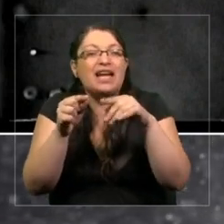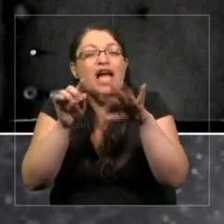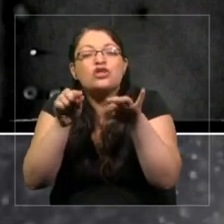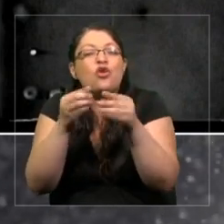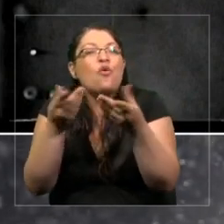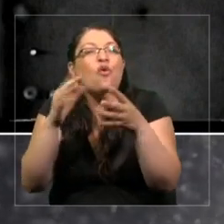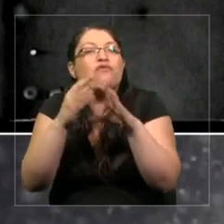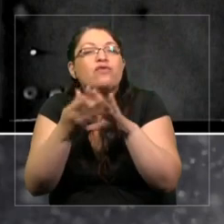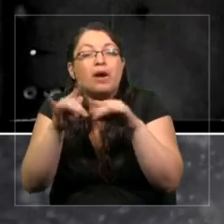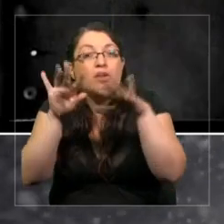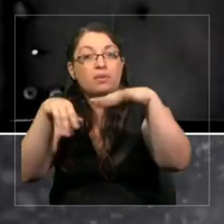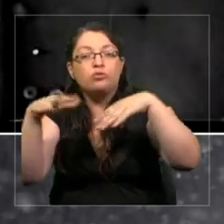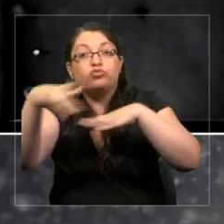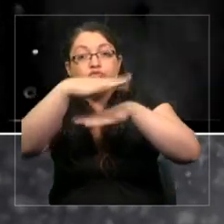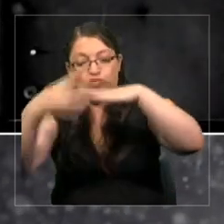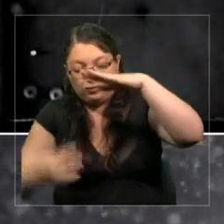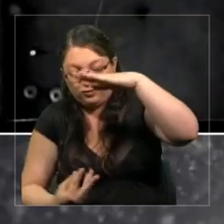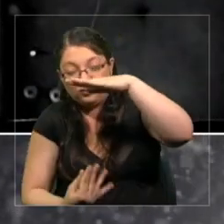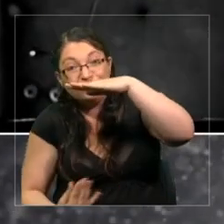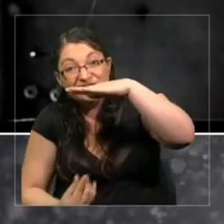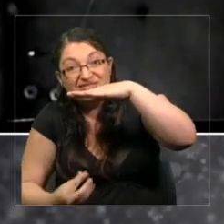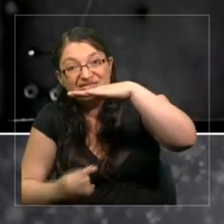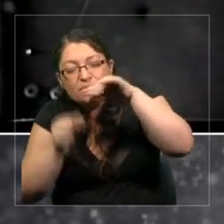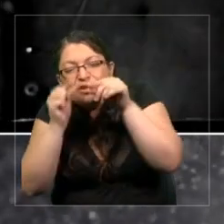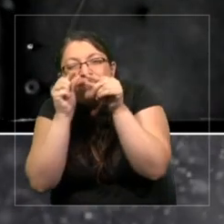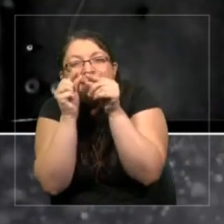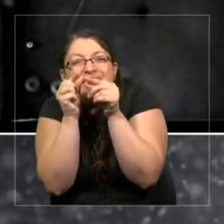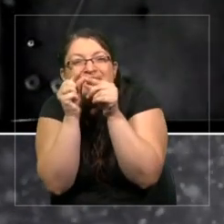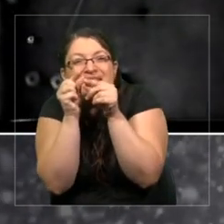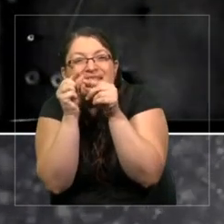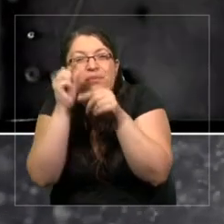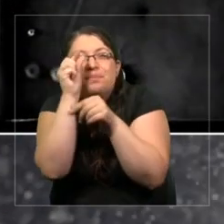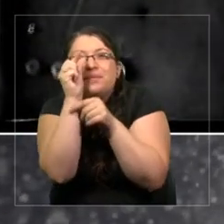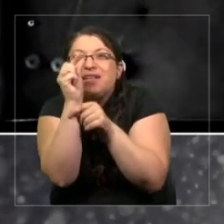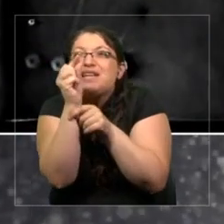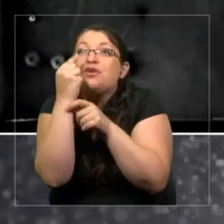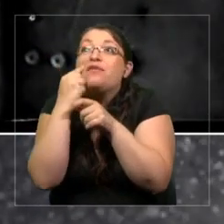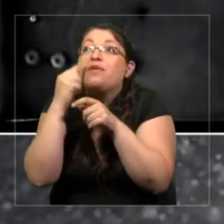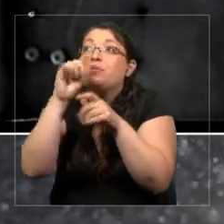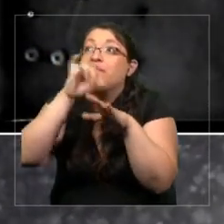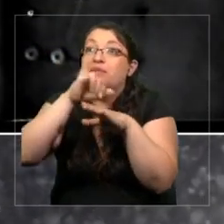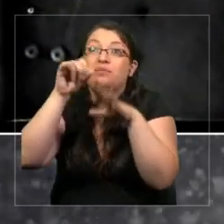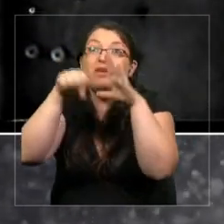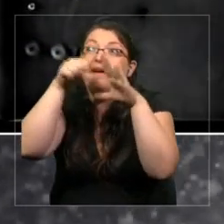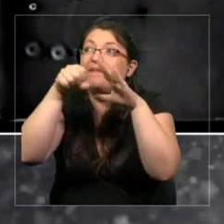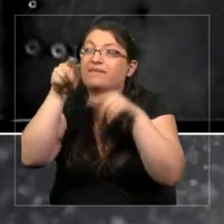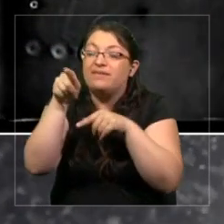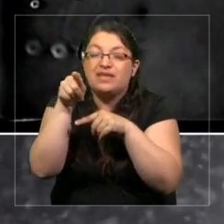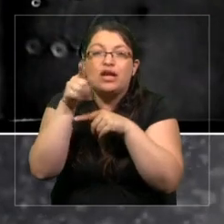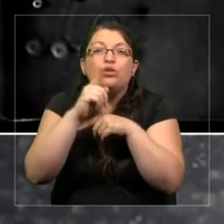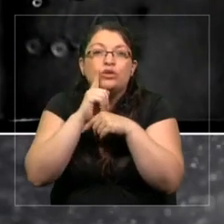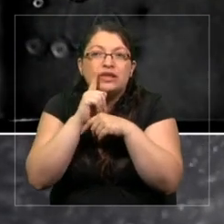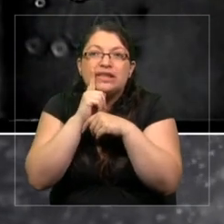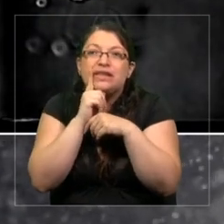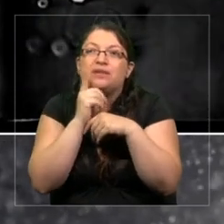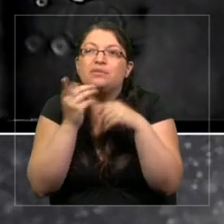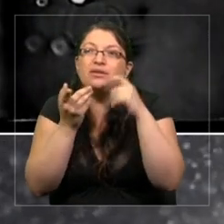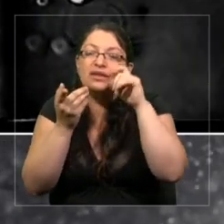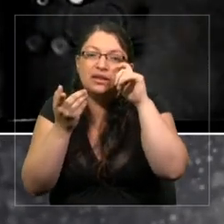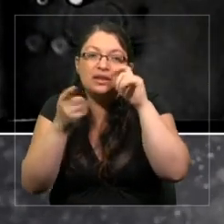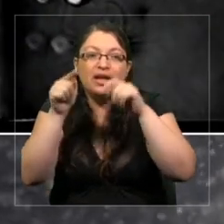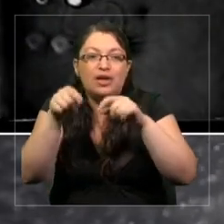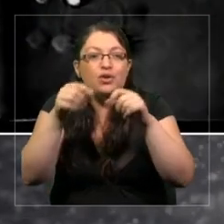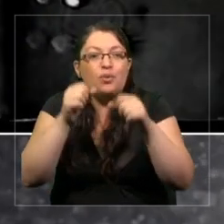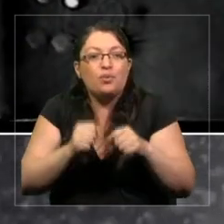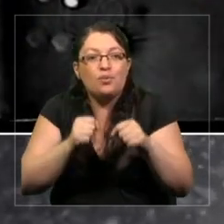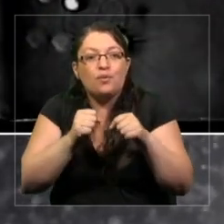como ustedes pueden ver en esta pequeña video, tenemos este. Ellos pueden capturar,